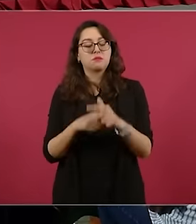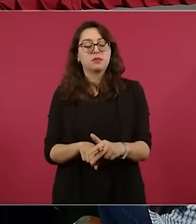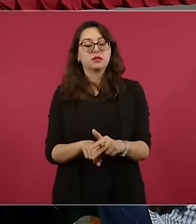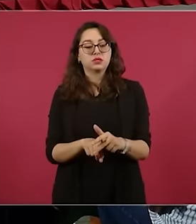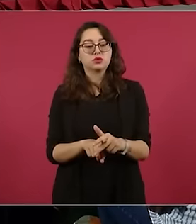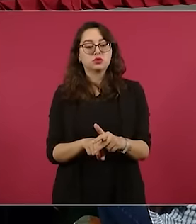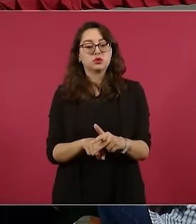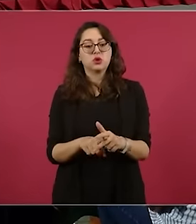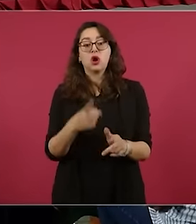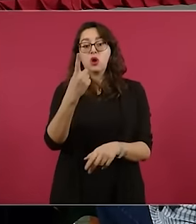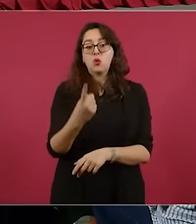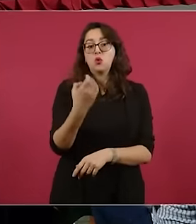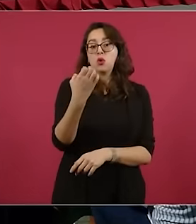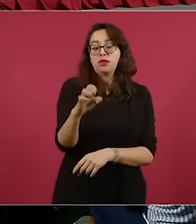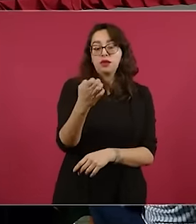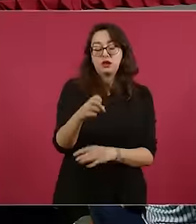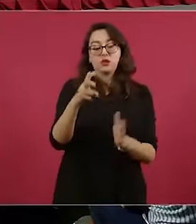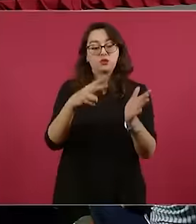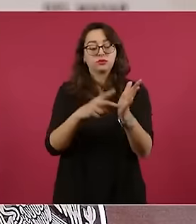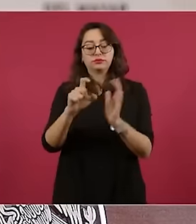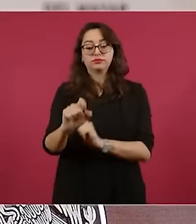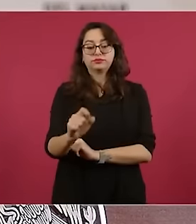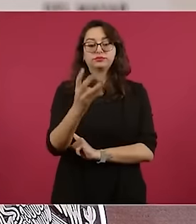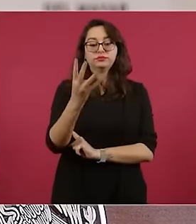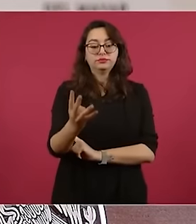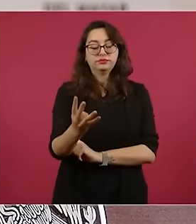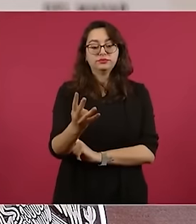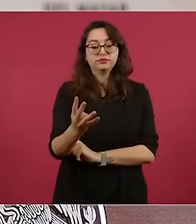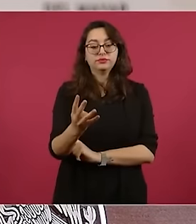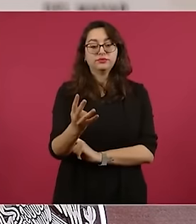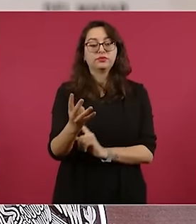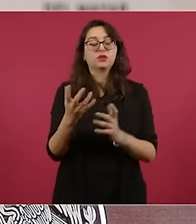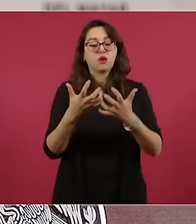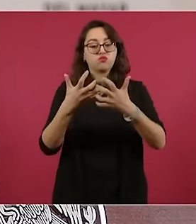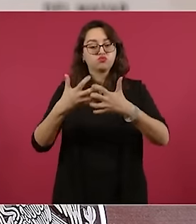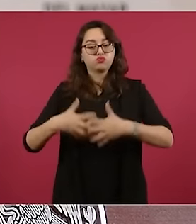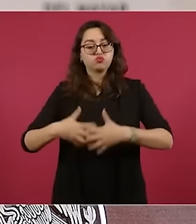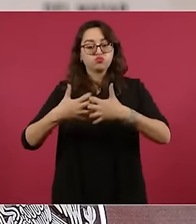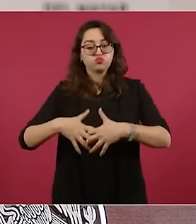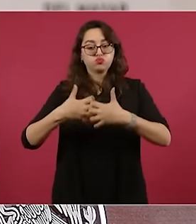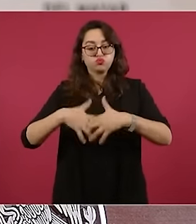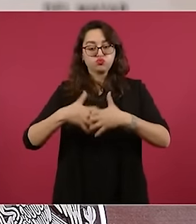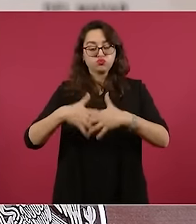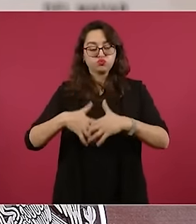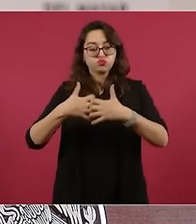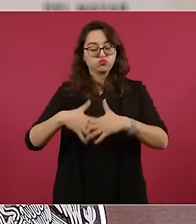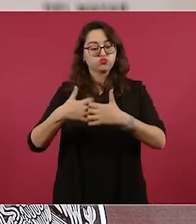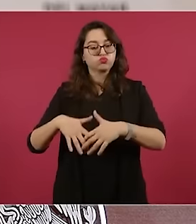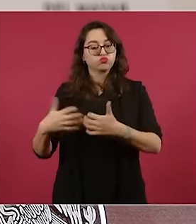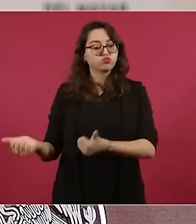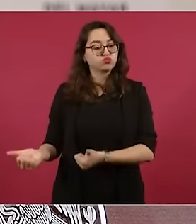cero. El 1 de enero de 2024 entraron en operación las plantas de bombeo 1 y la planta de bombeo 2.